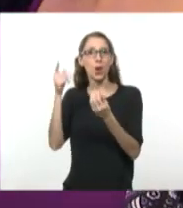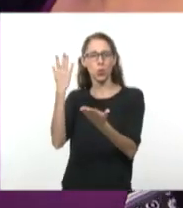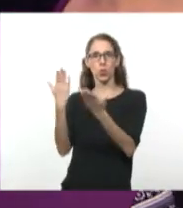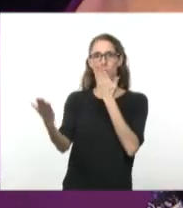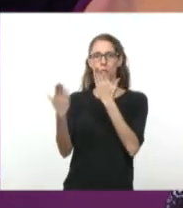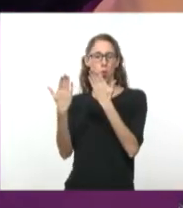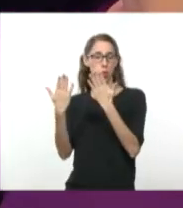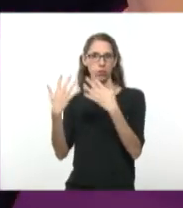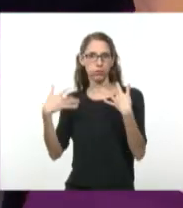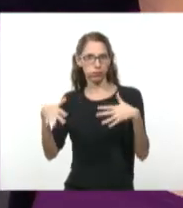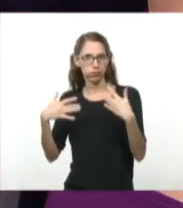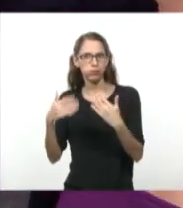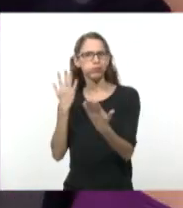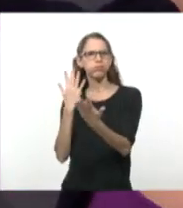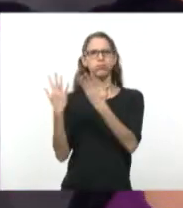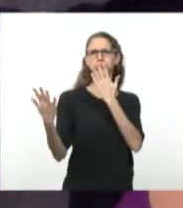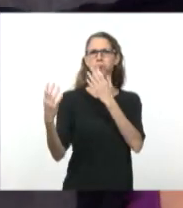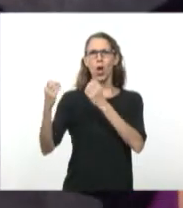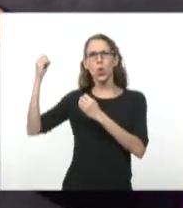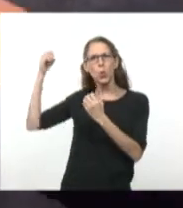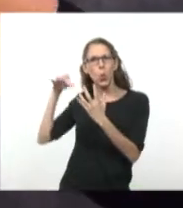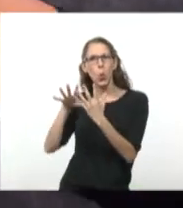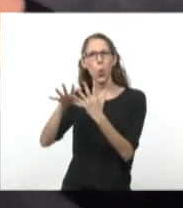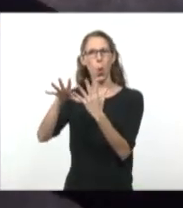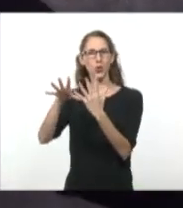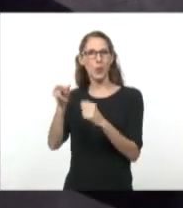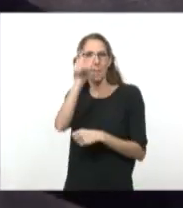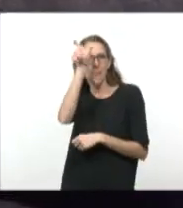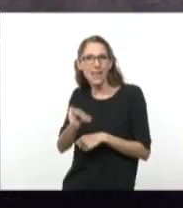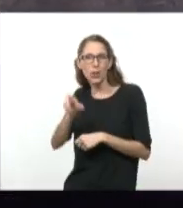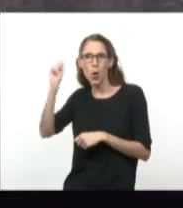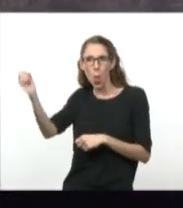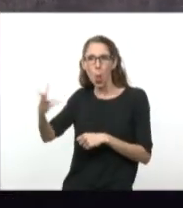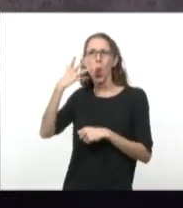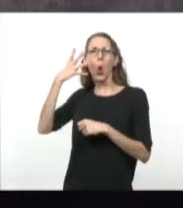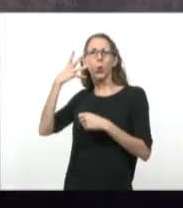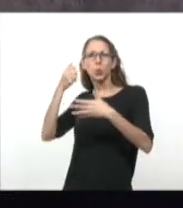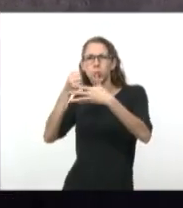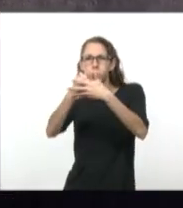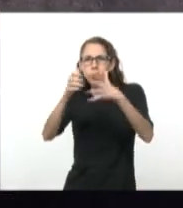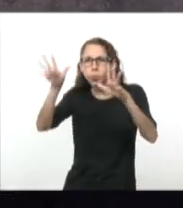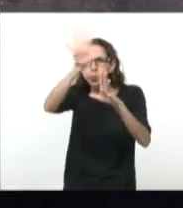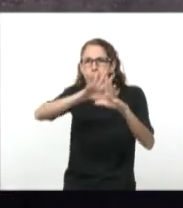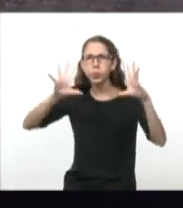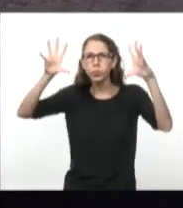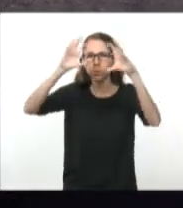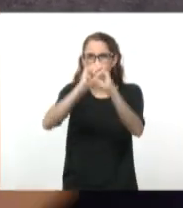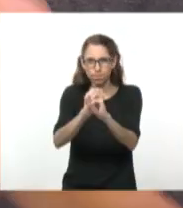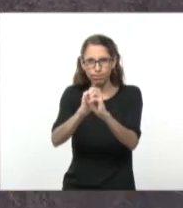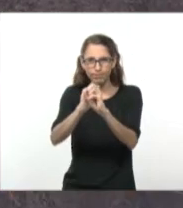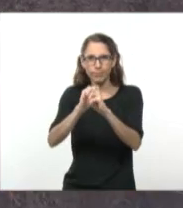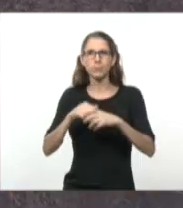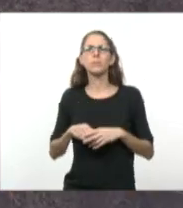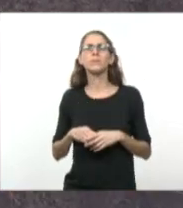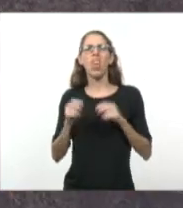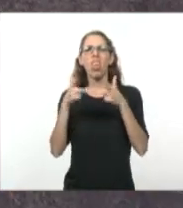entre la luz que llega al personaje y todo este fondo acá oscuro. Sintiéndose